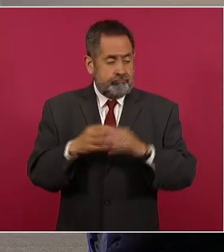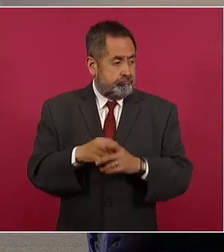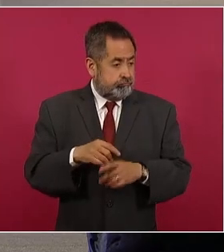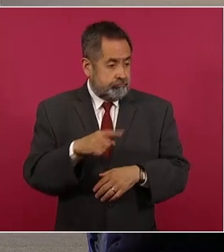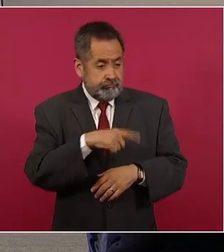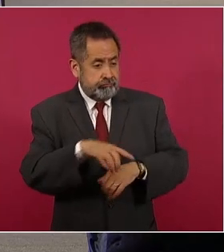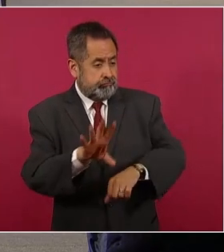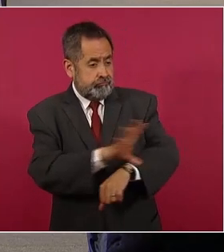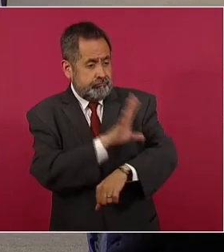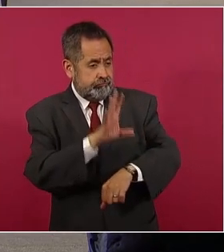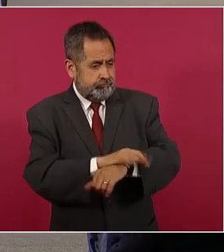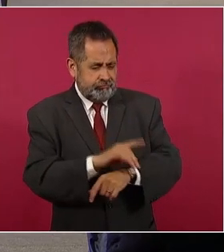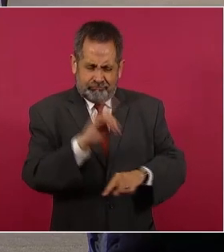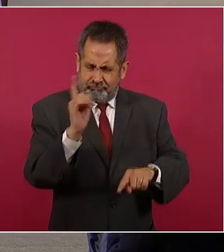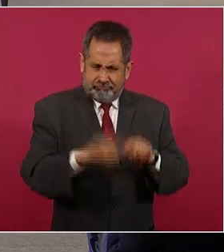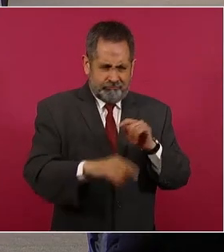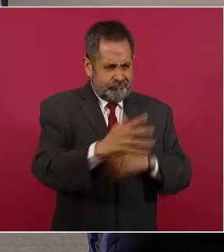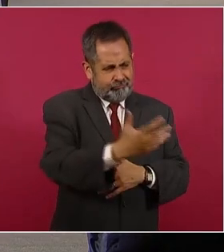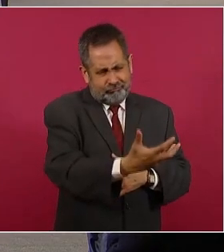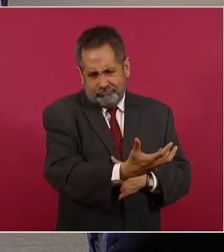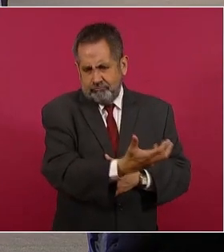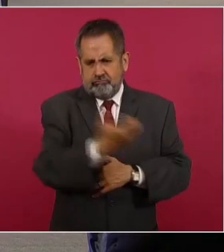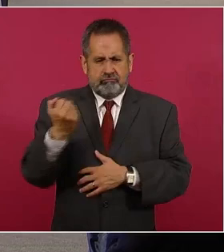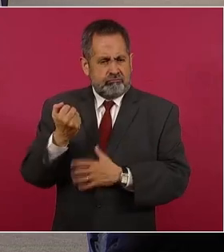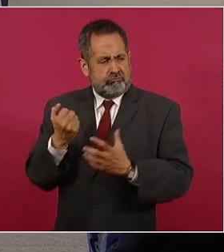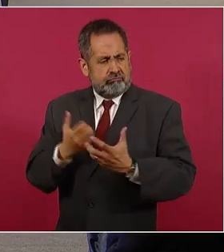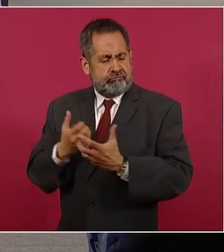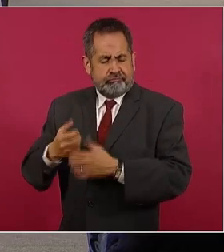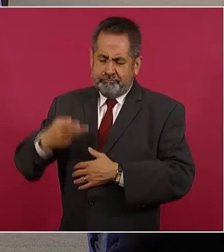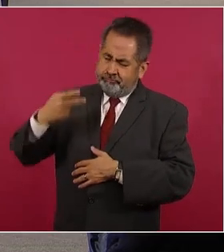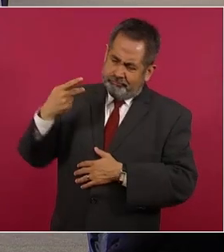de la exclusiva propiedad de la nación,